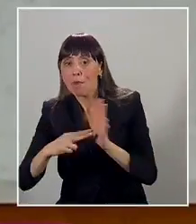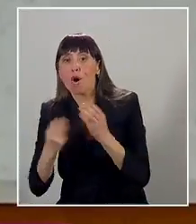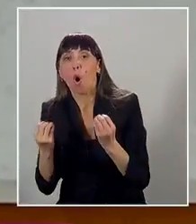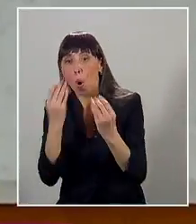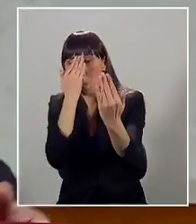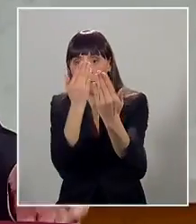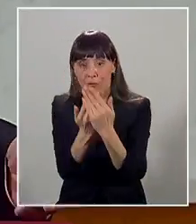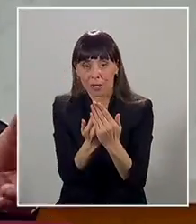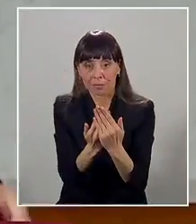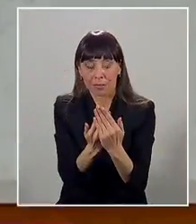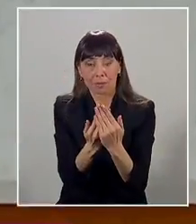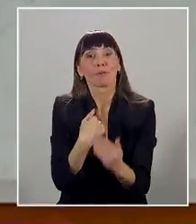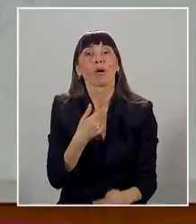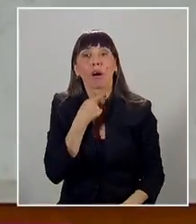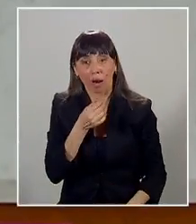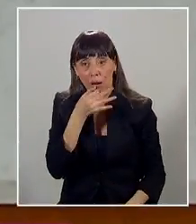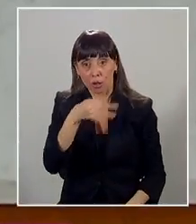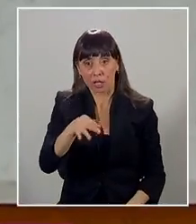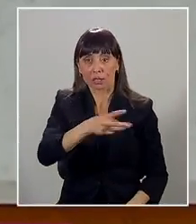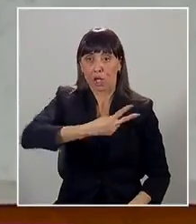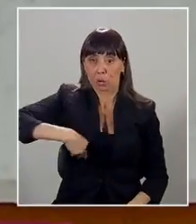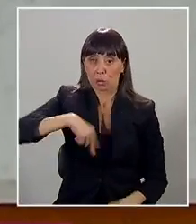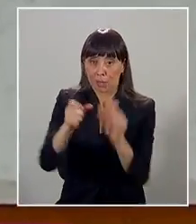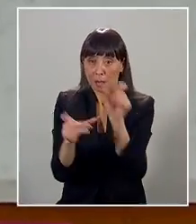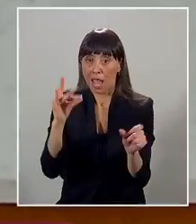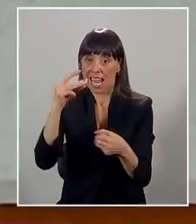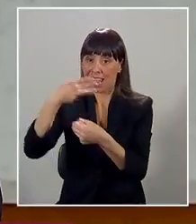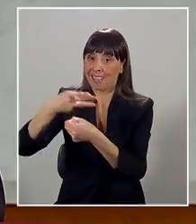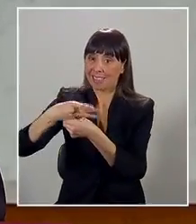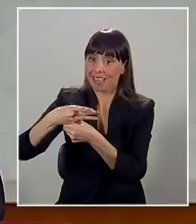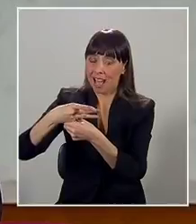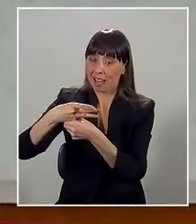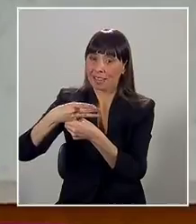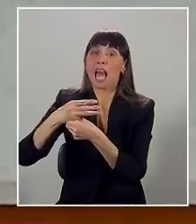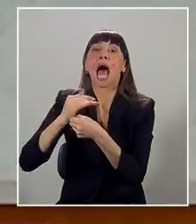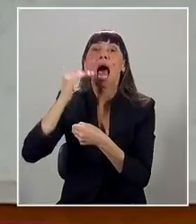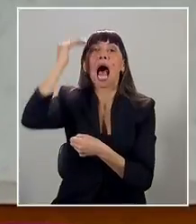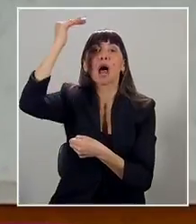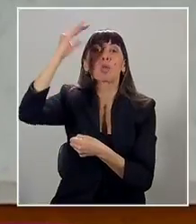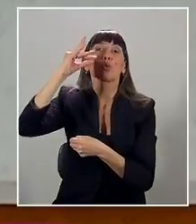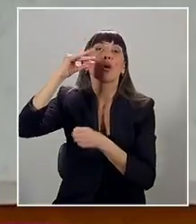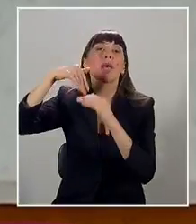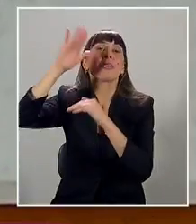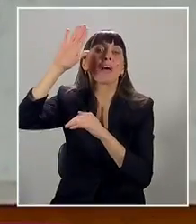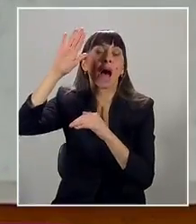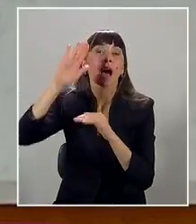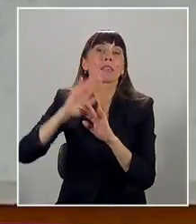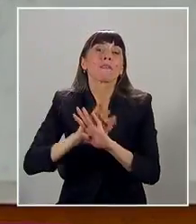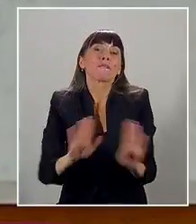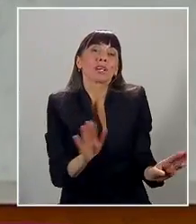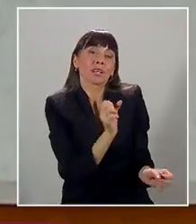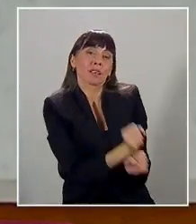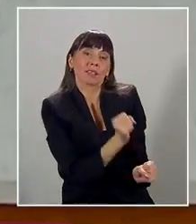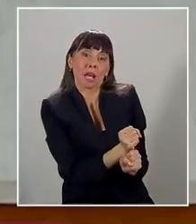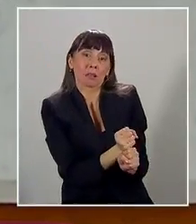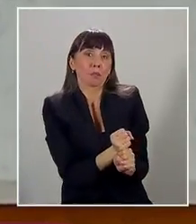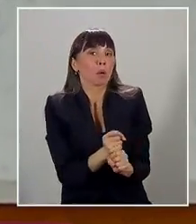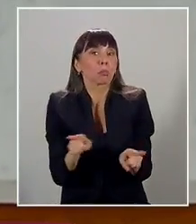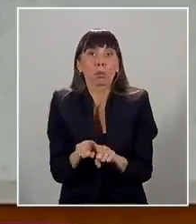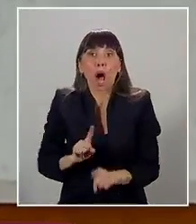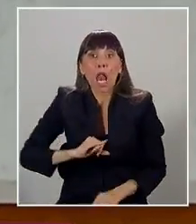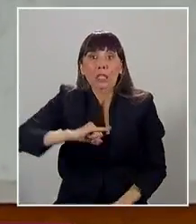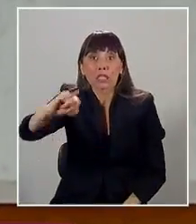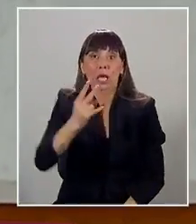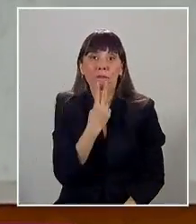ello, quiero afirmar, nuestros adultos mayores quizás han dejado de trabajar, pero no han dejado de vivir